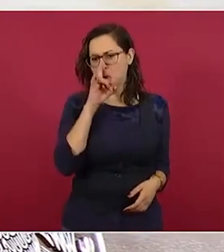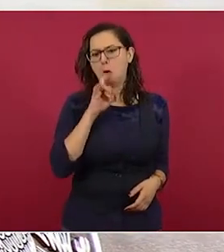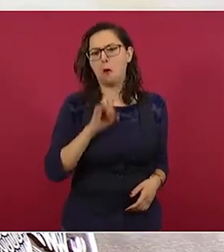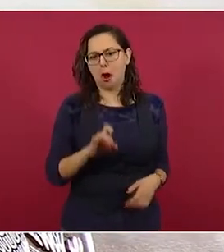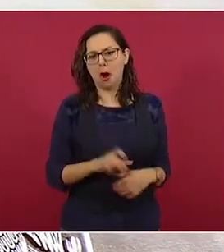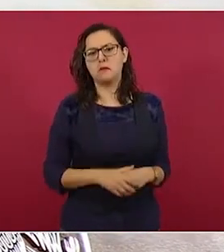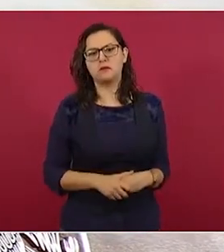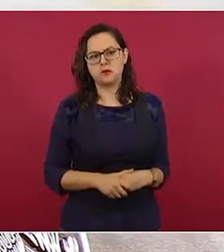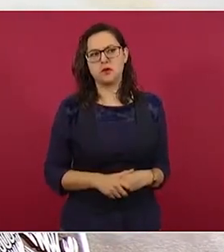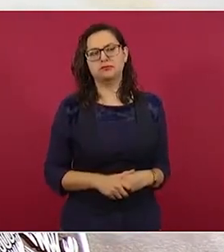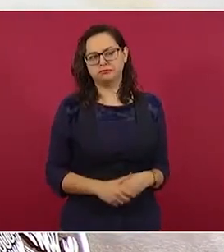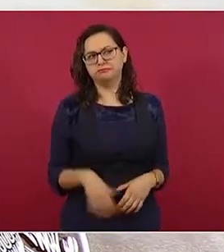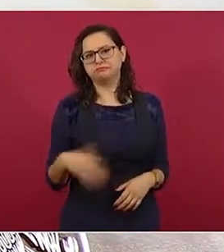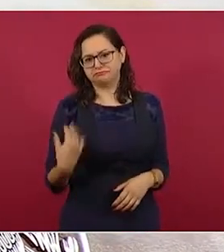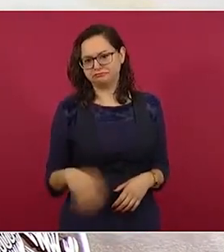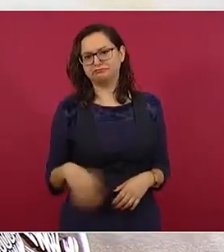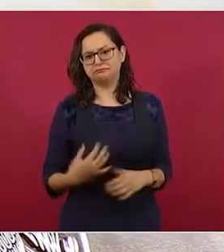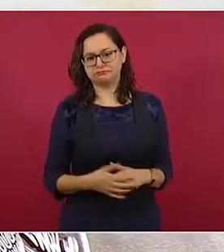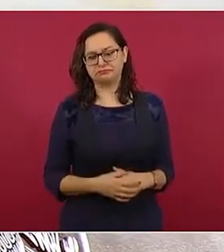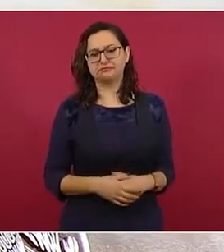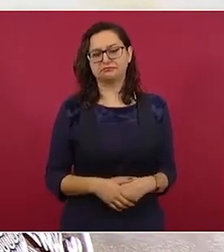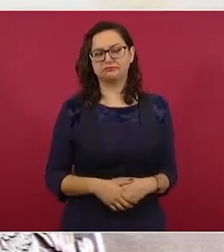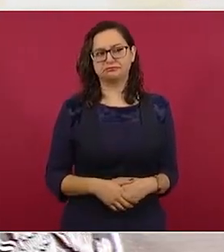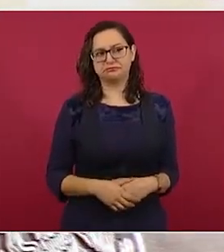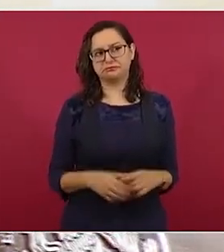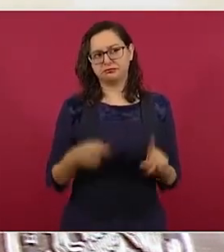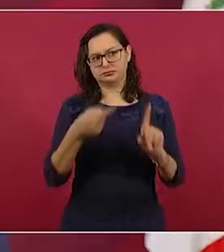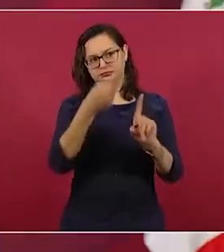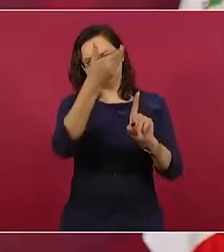Es que el candidato